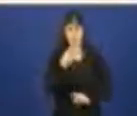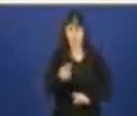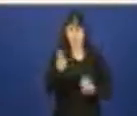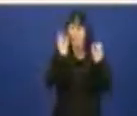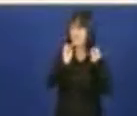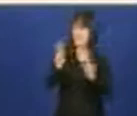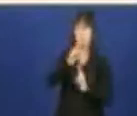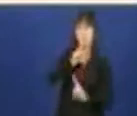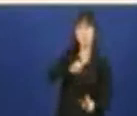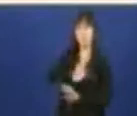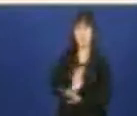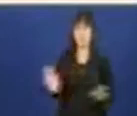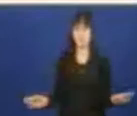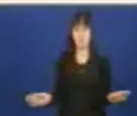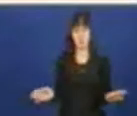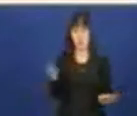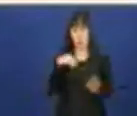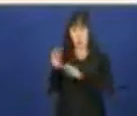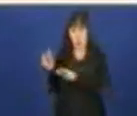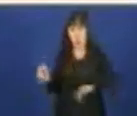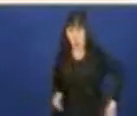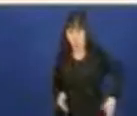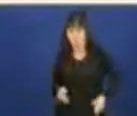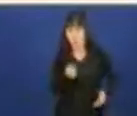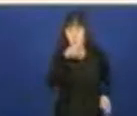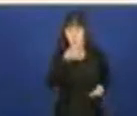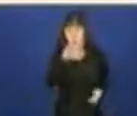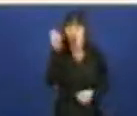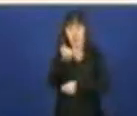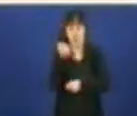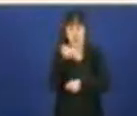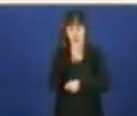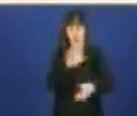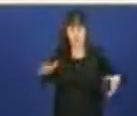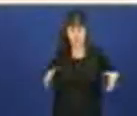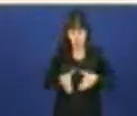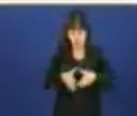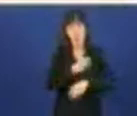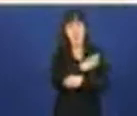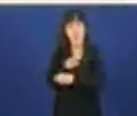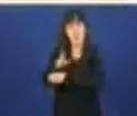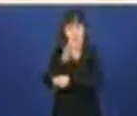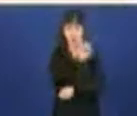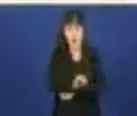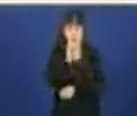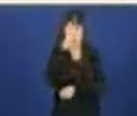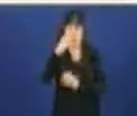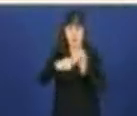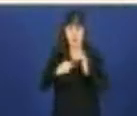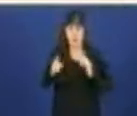ser contestado, que o último dato de dezembro do Goberno do Partido Popular, de 2005, o primeiro